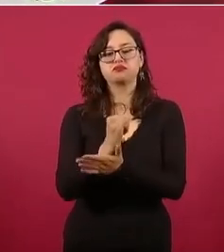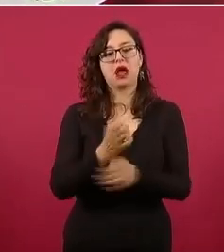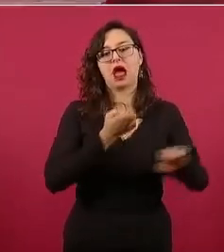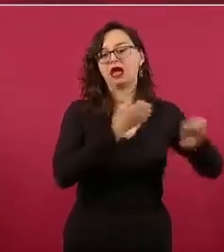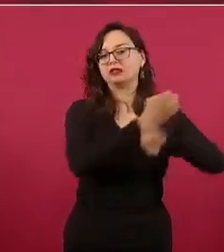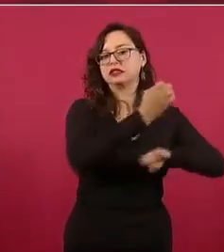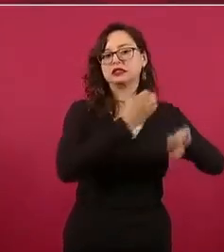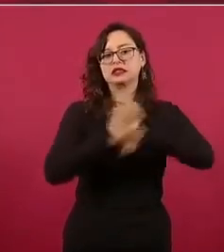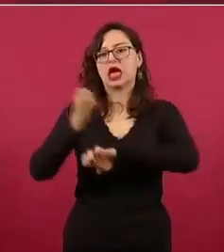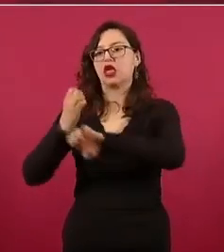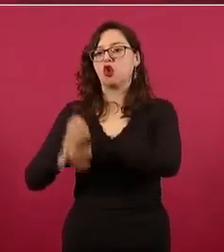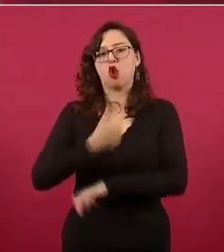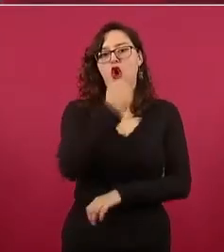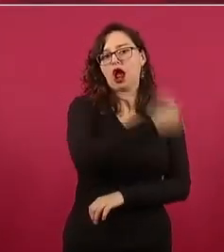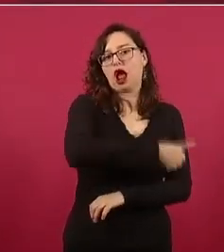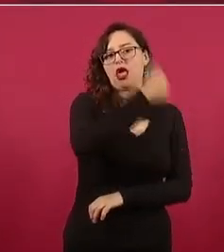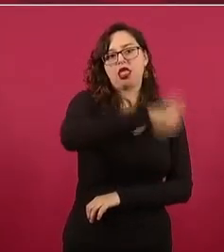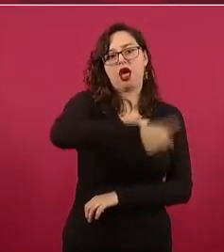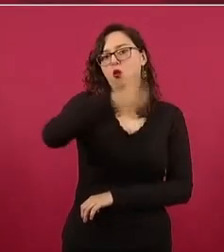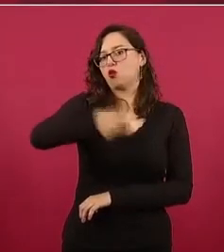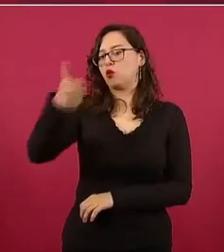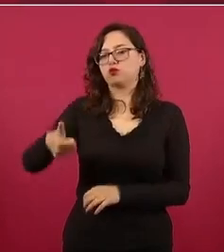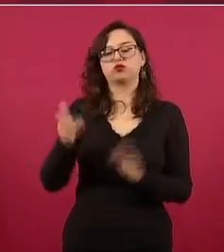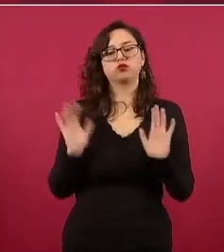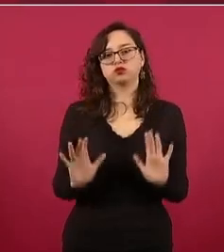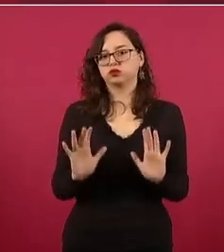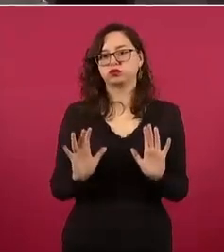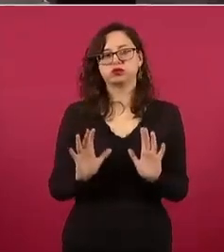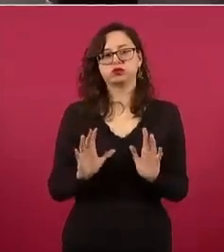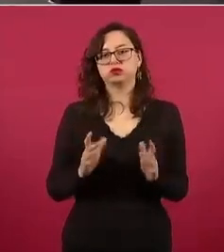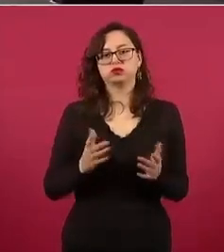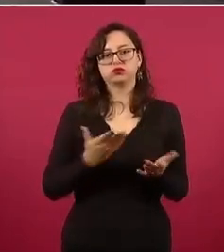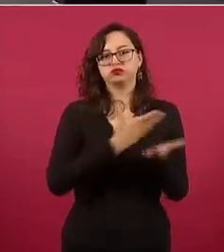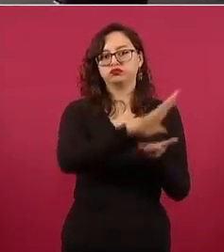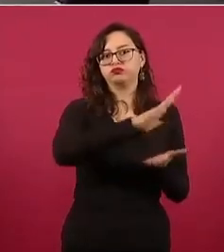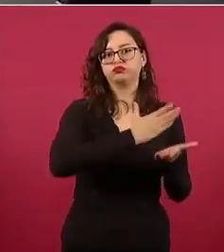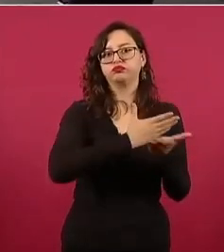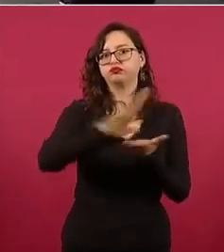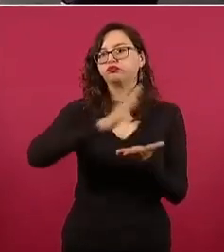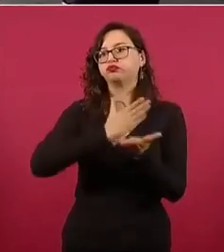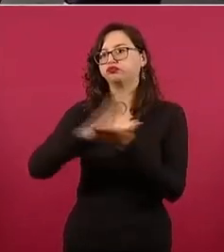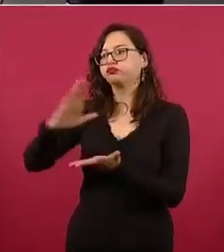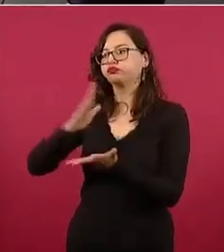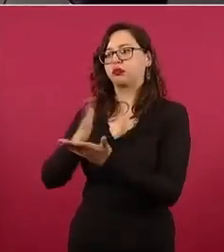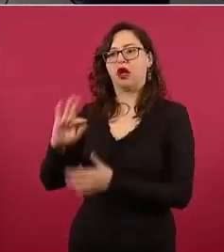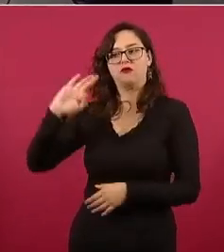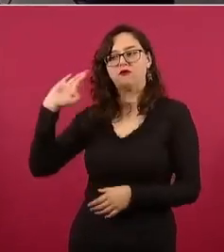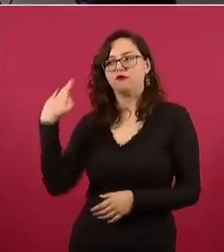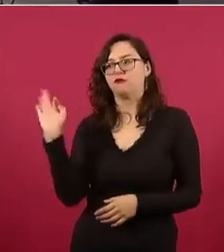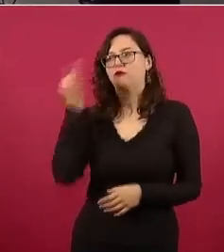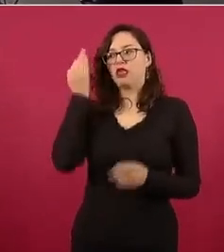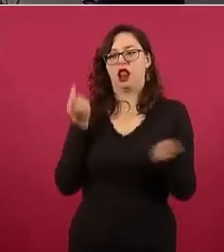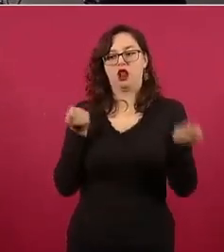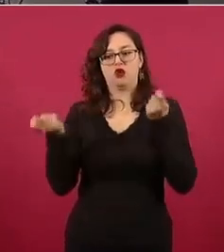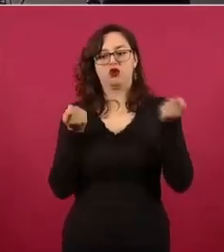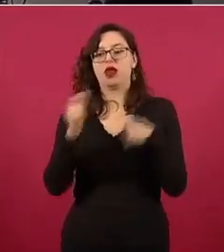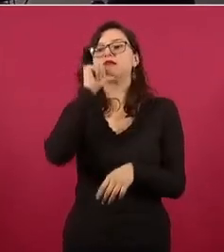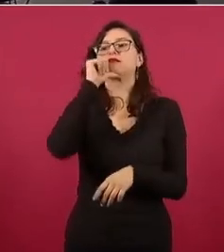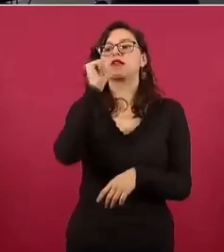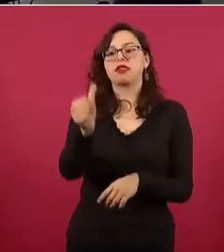la federación lo que hacía era mandar los fondos para el llamado seguro popular